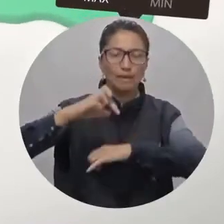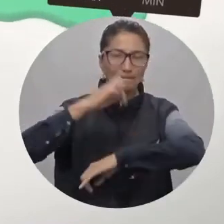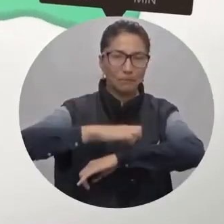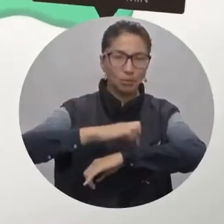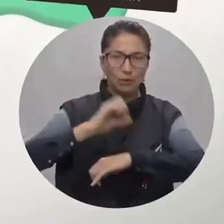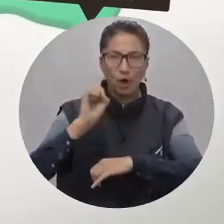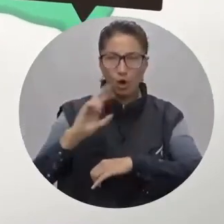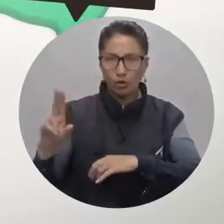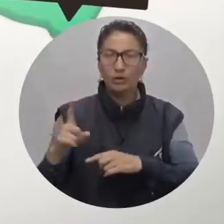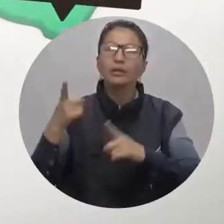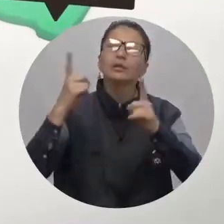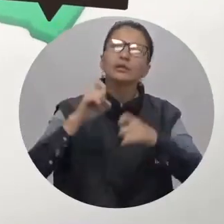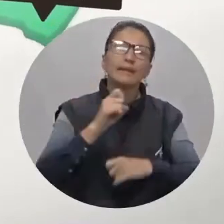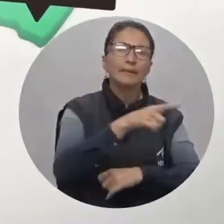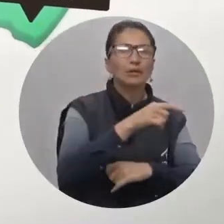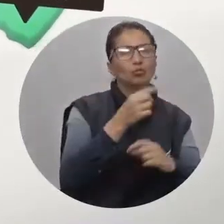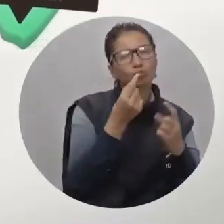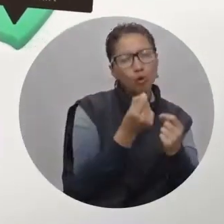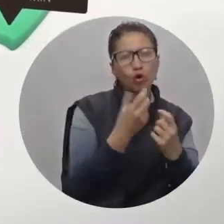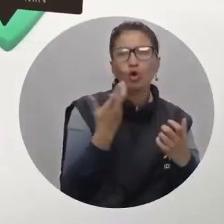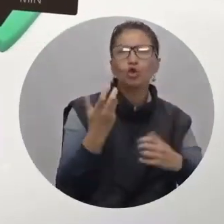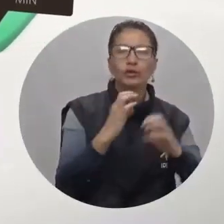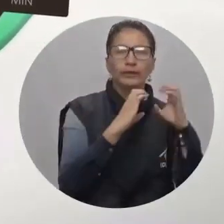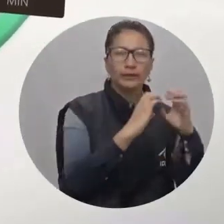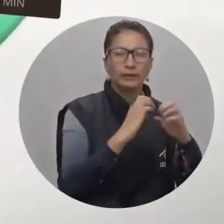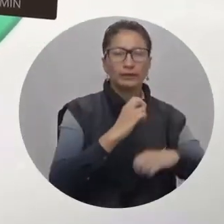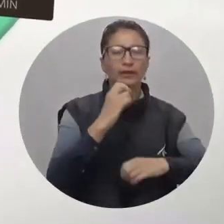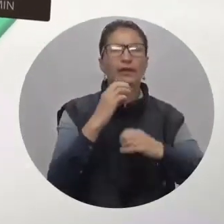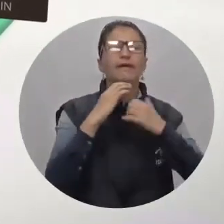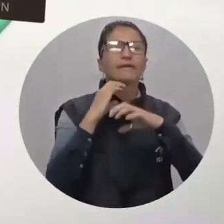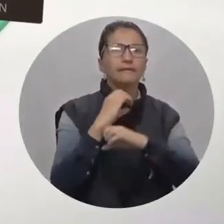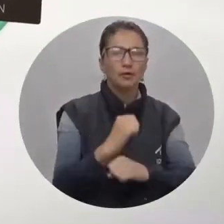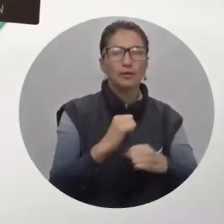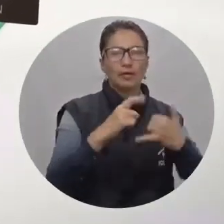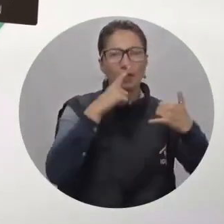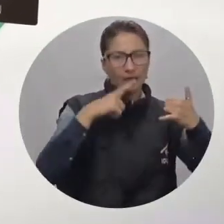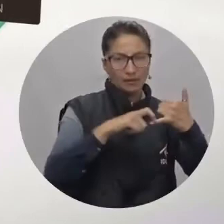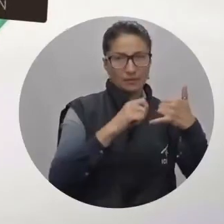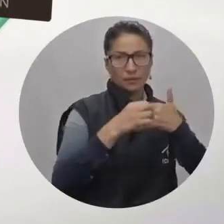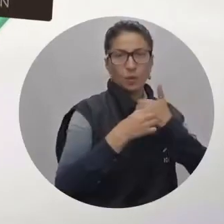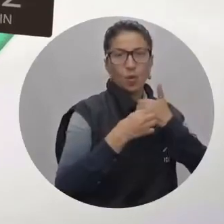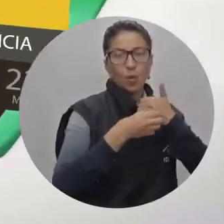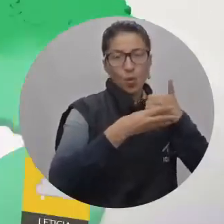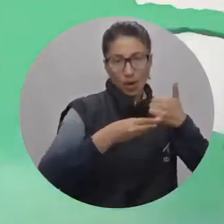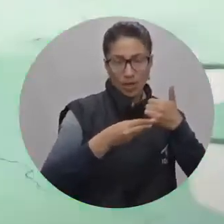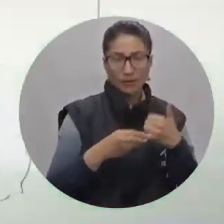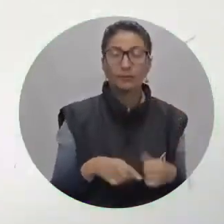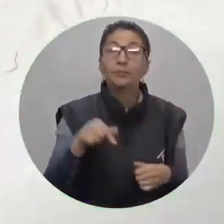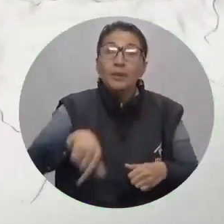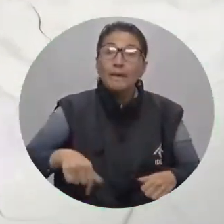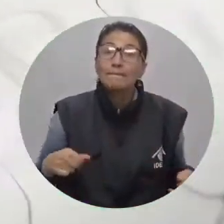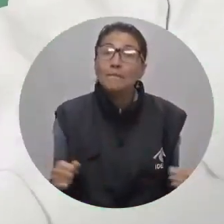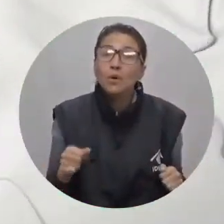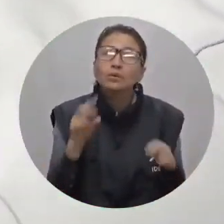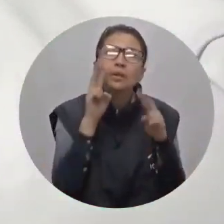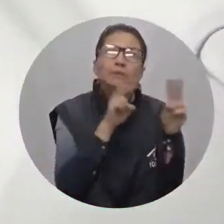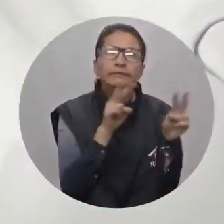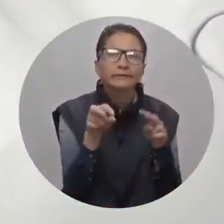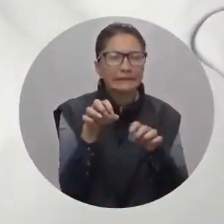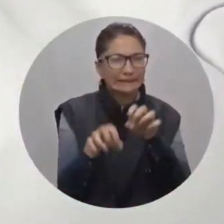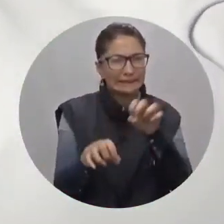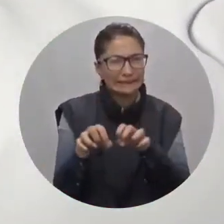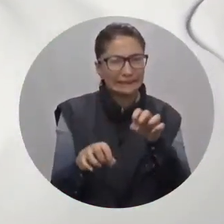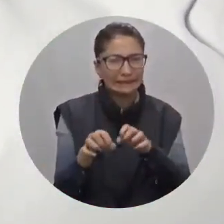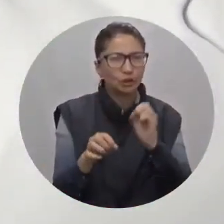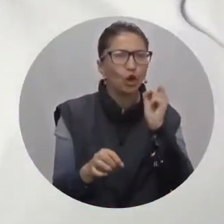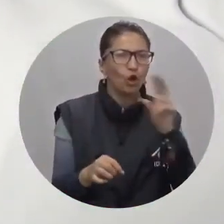y menos intensas en el oriente de Caquetá, Baupés, Amazonas y Guainía. Para Bogotá el IDEAM pronostica nuevas